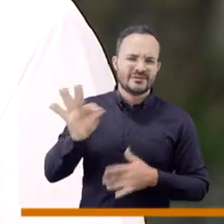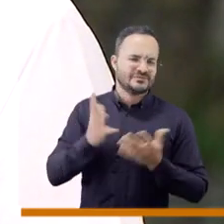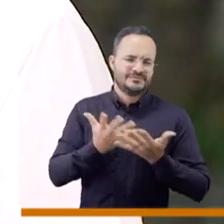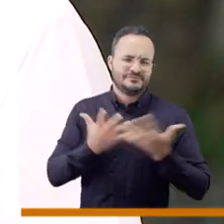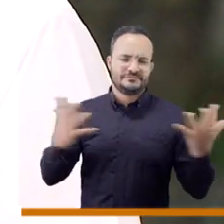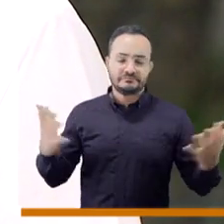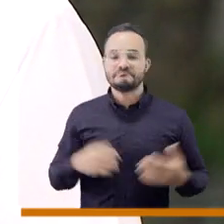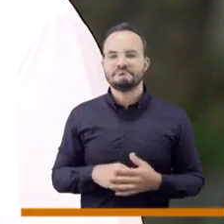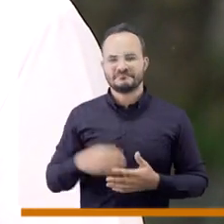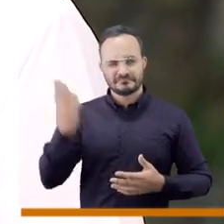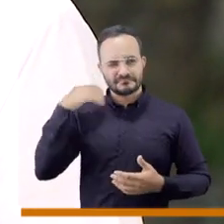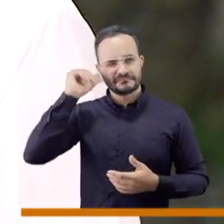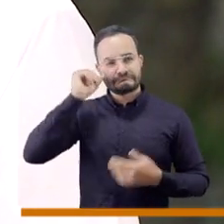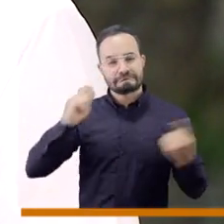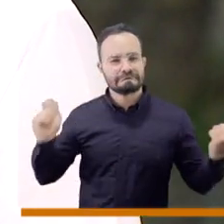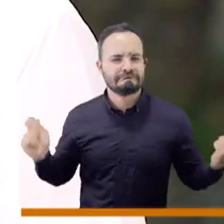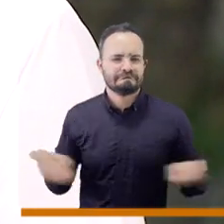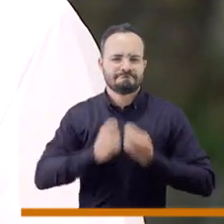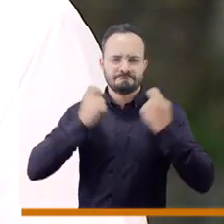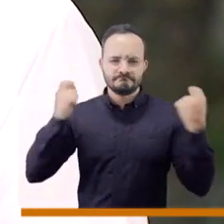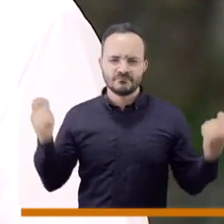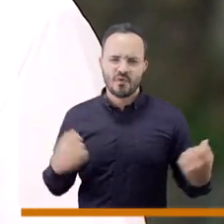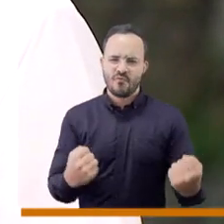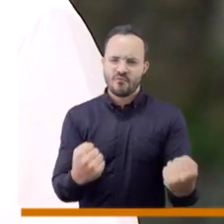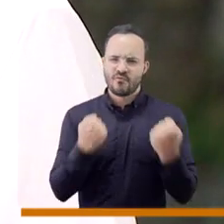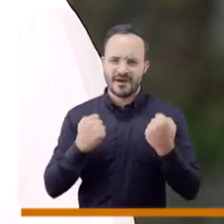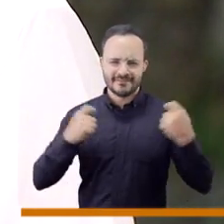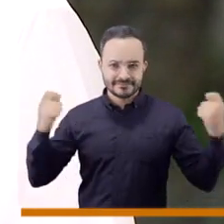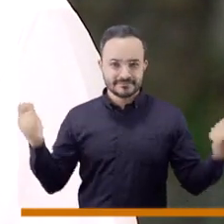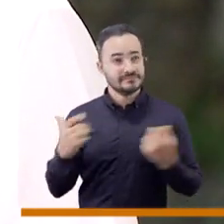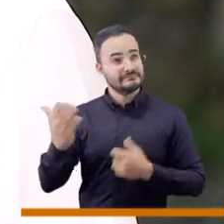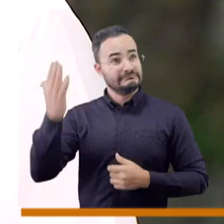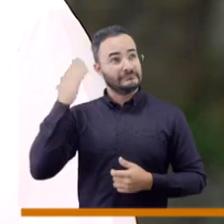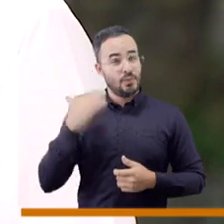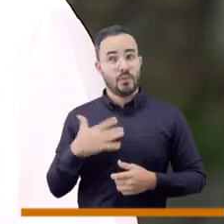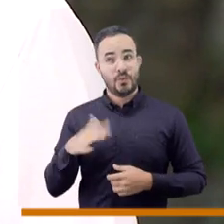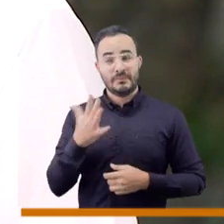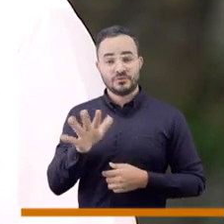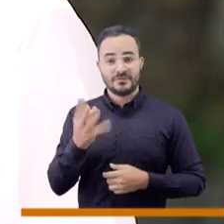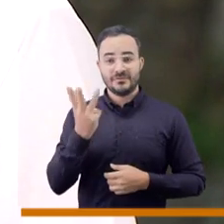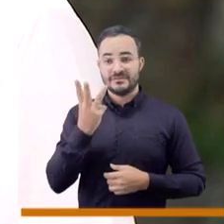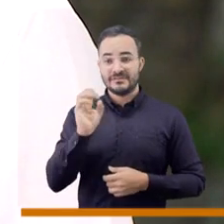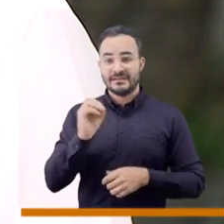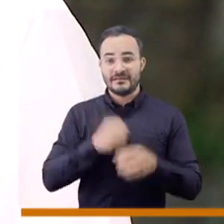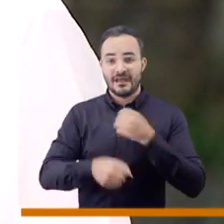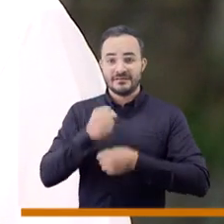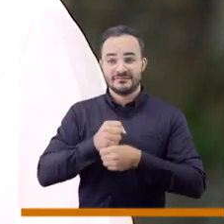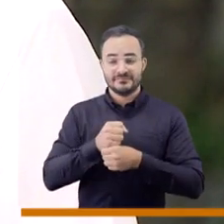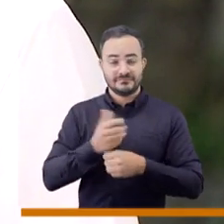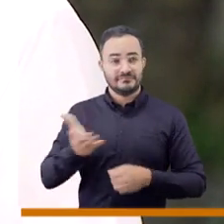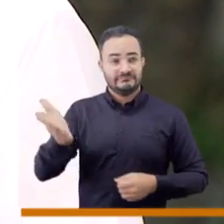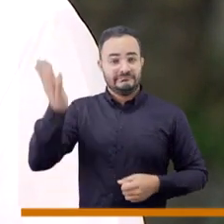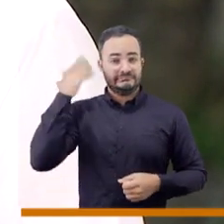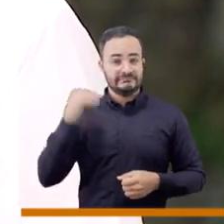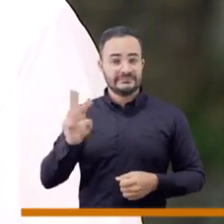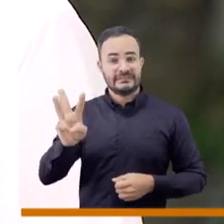hicimos una campaña grandísima, estoy hablando hace unos 30 años